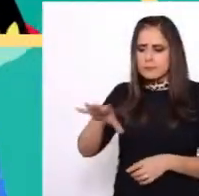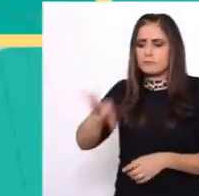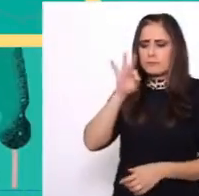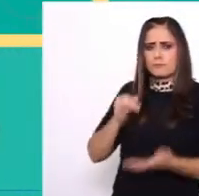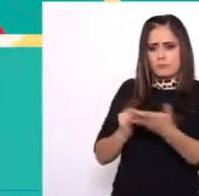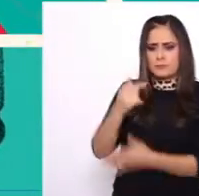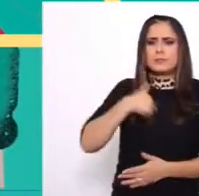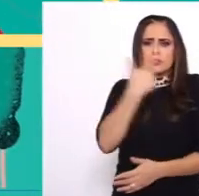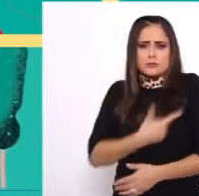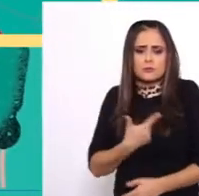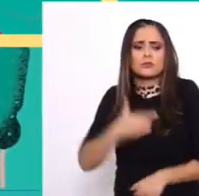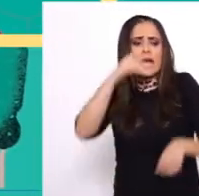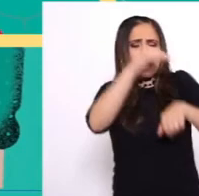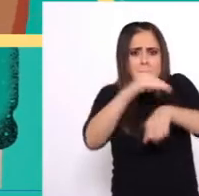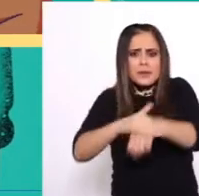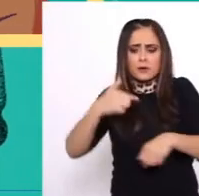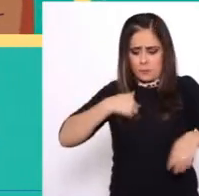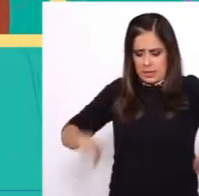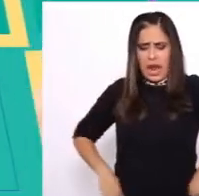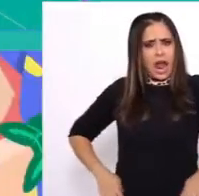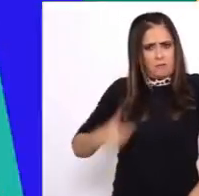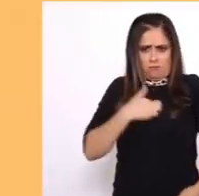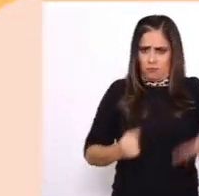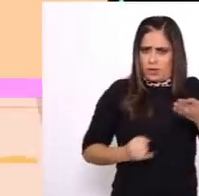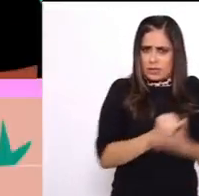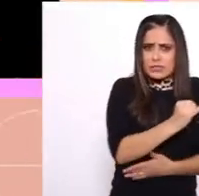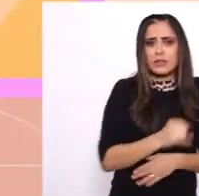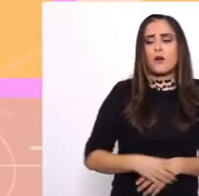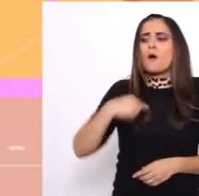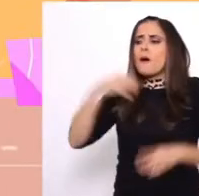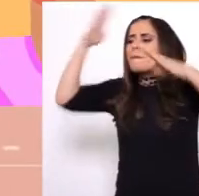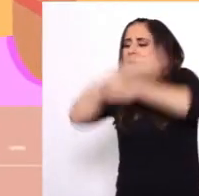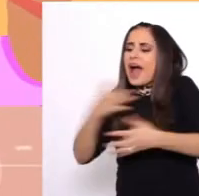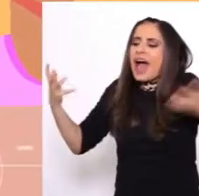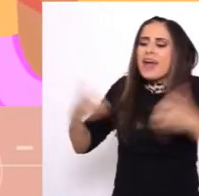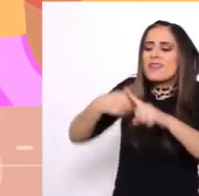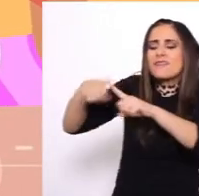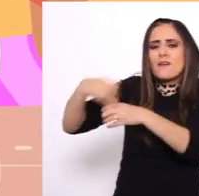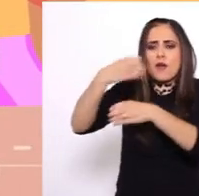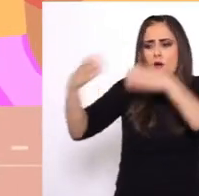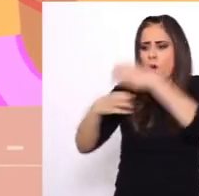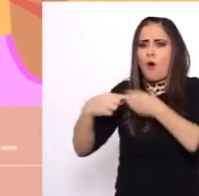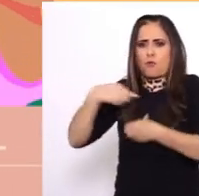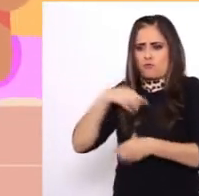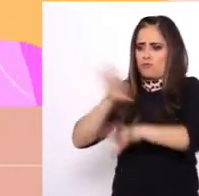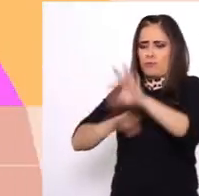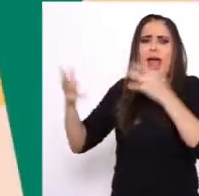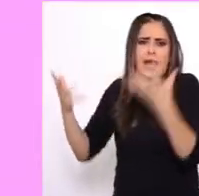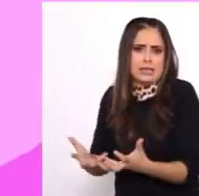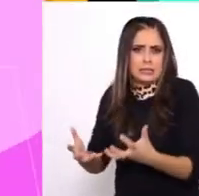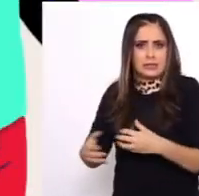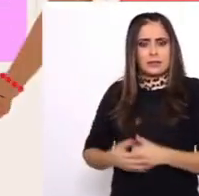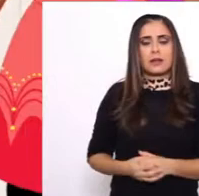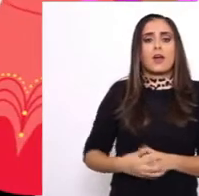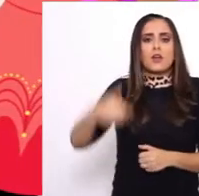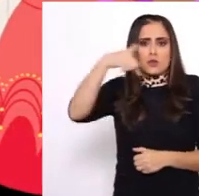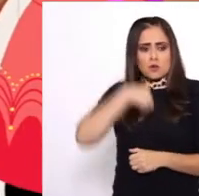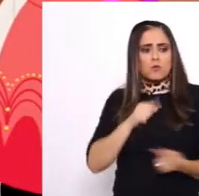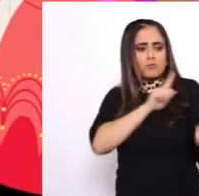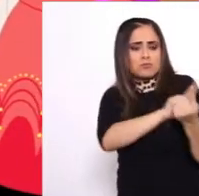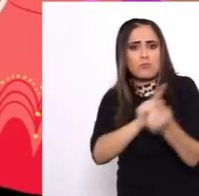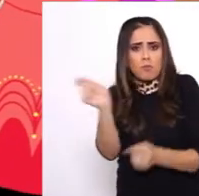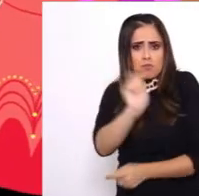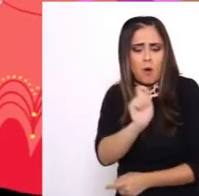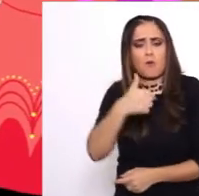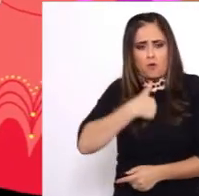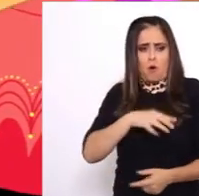Yo decido sobre mis gustos, mis amistades y mi forma de ser. Yo decido mis pasatiempos. Yo decido sobre mis